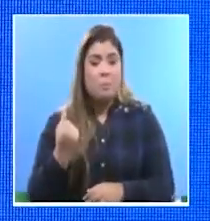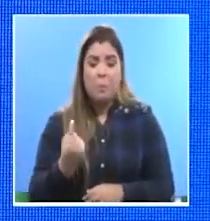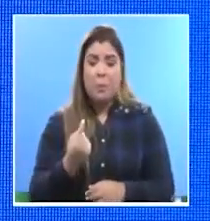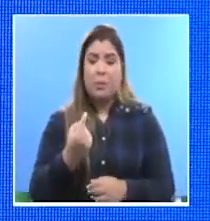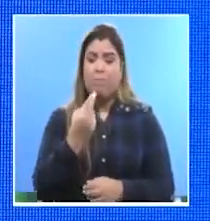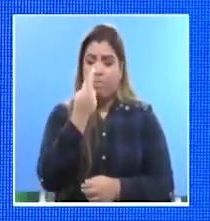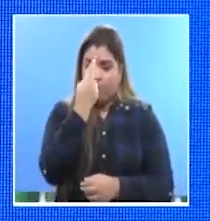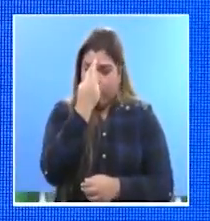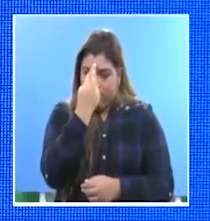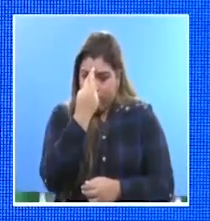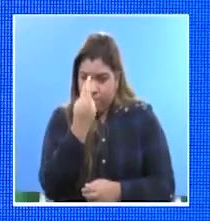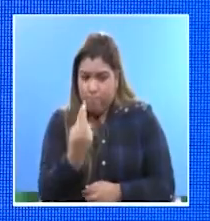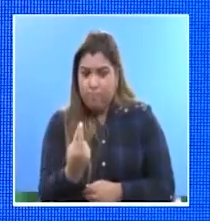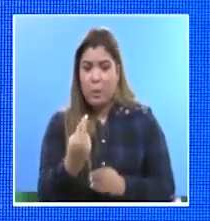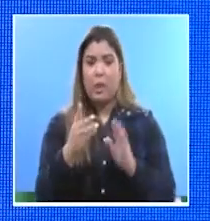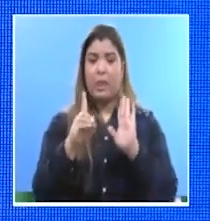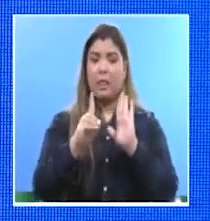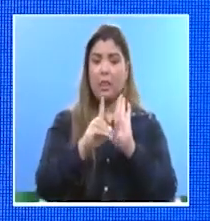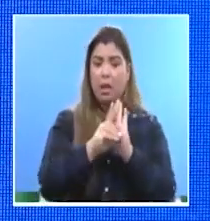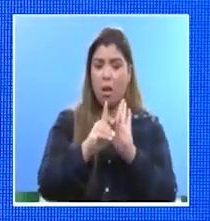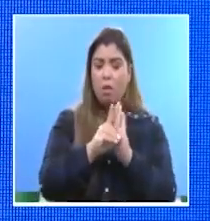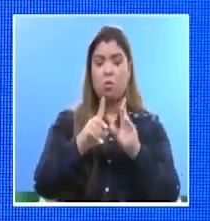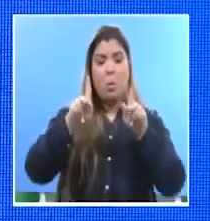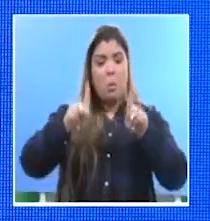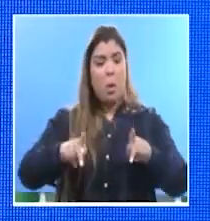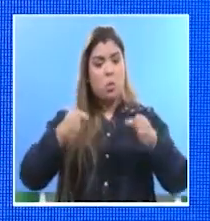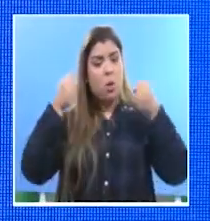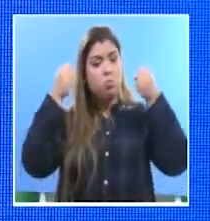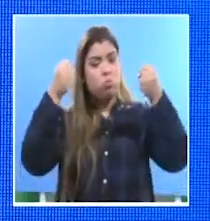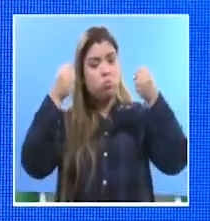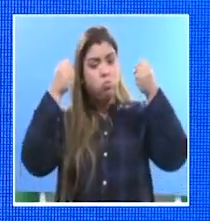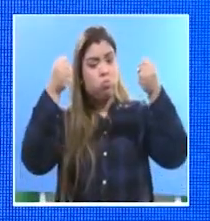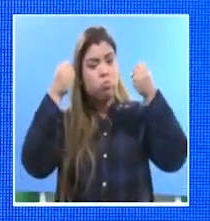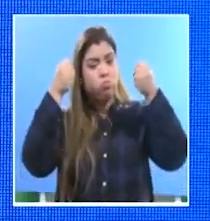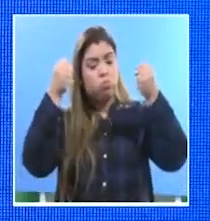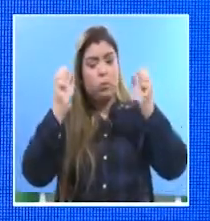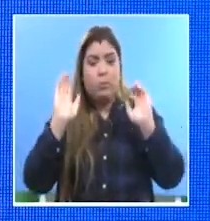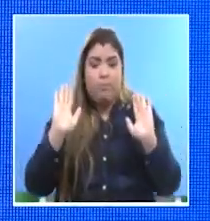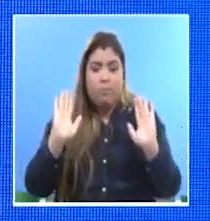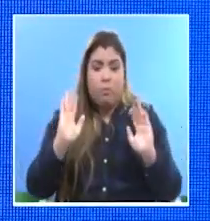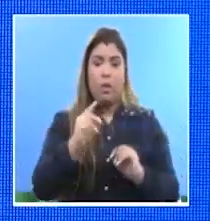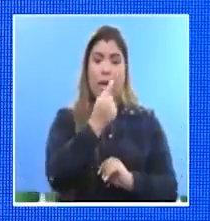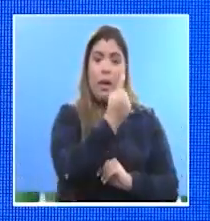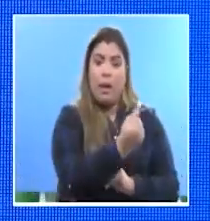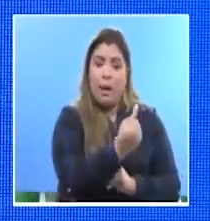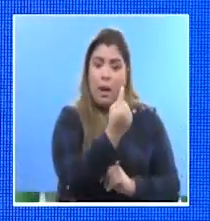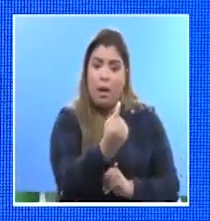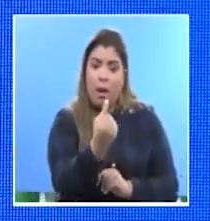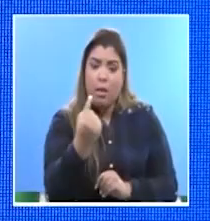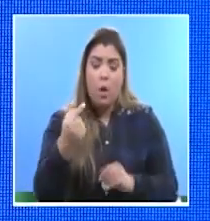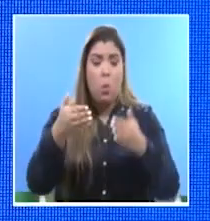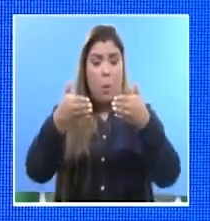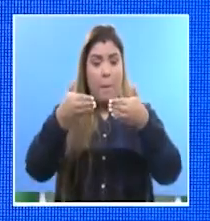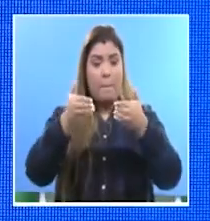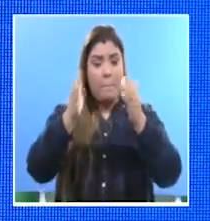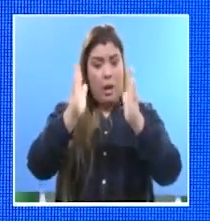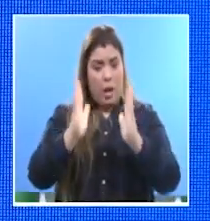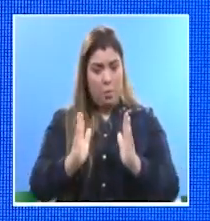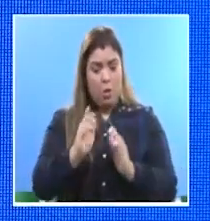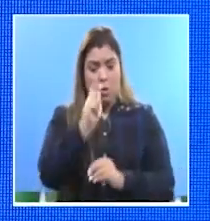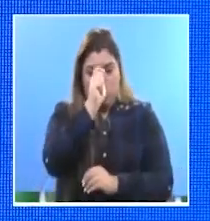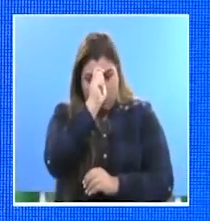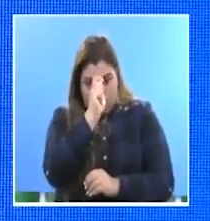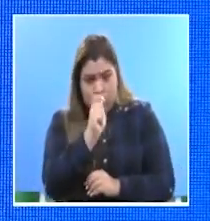es respetuoso del derecho de protestar de cada uno de los ciudadanos. Pero